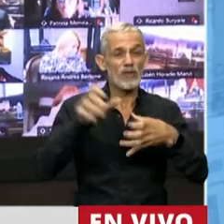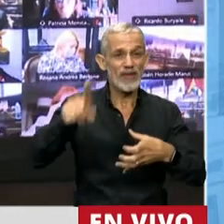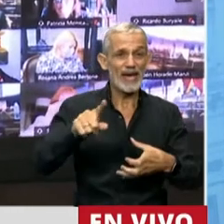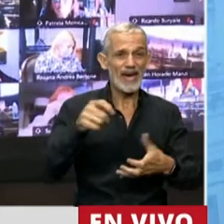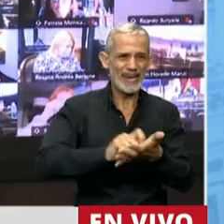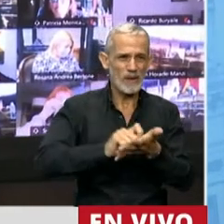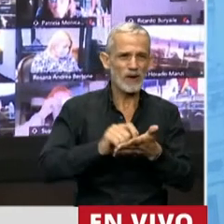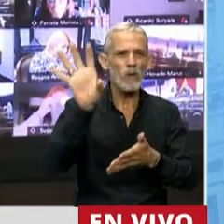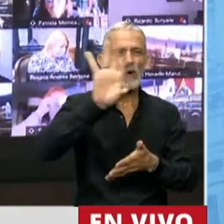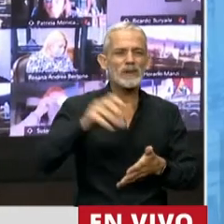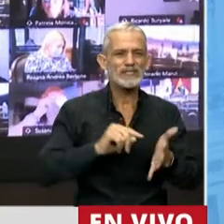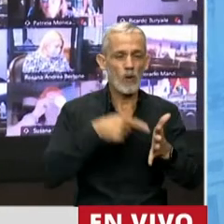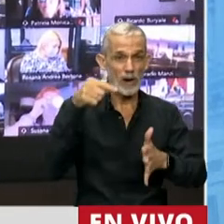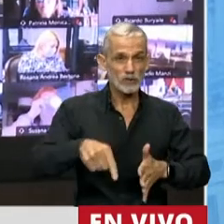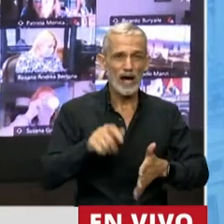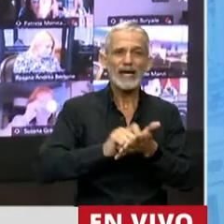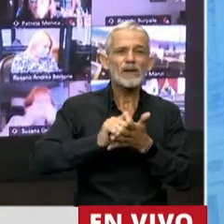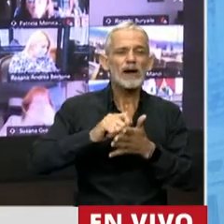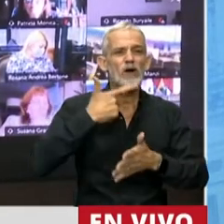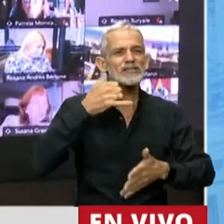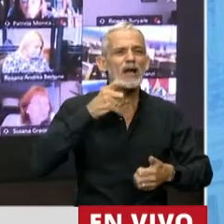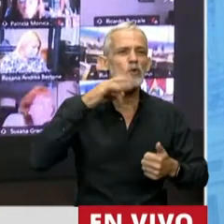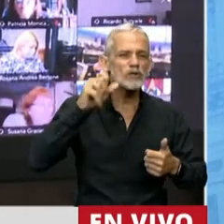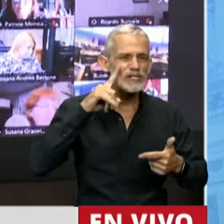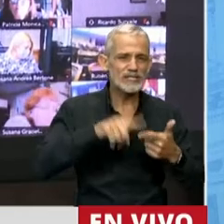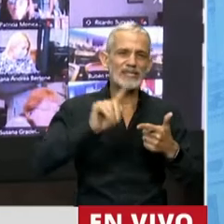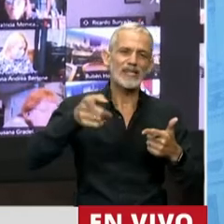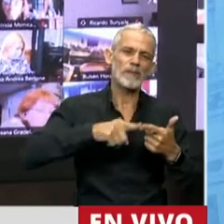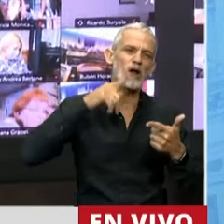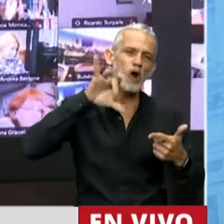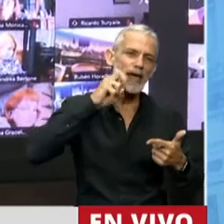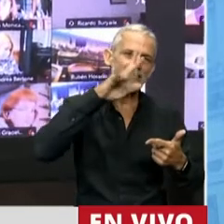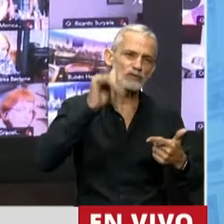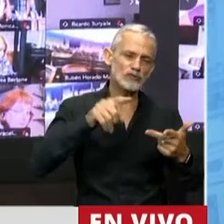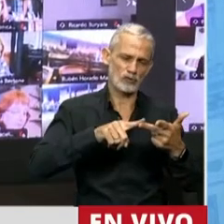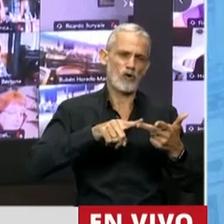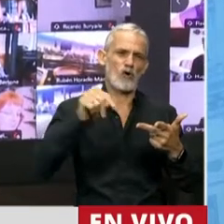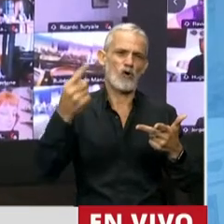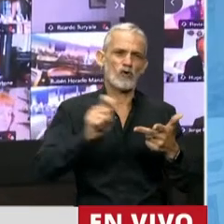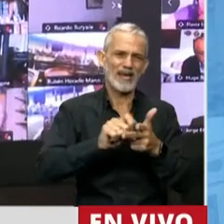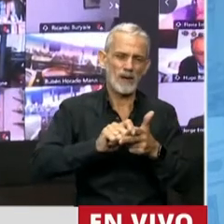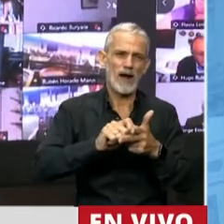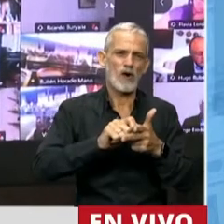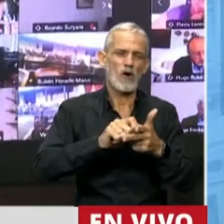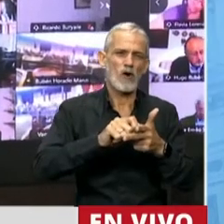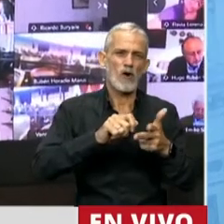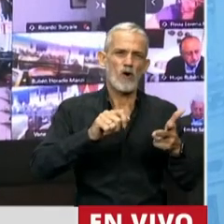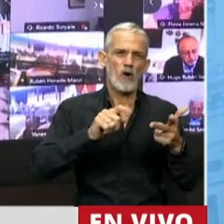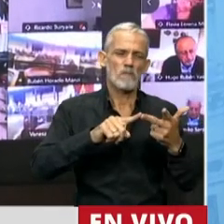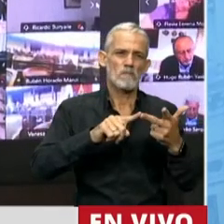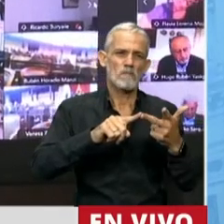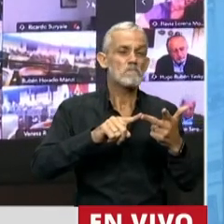de la Provincia de Buenos Aires, al escribano Ignacio Salvucci, a los escribanos José María Lorenzo, José María